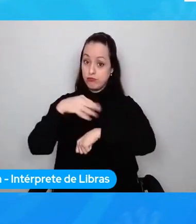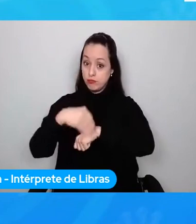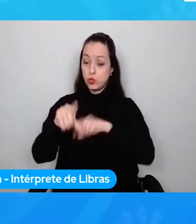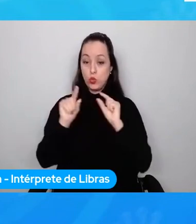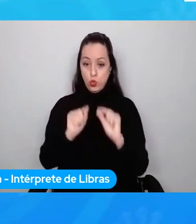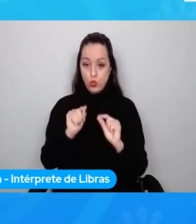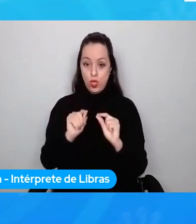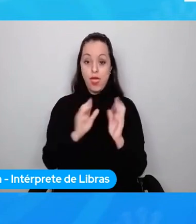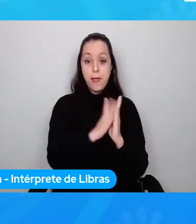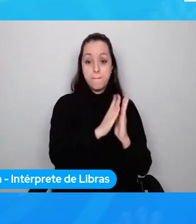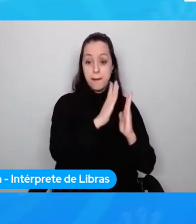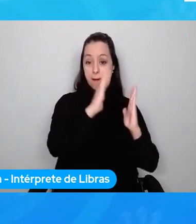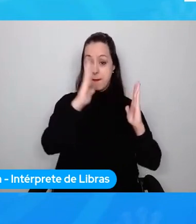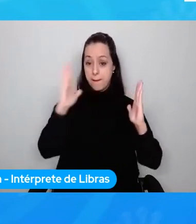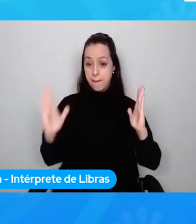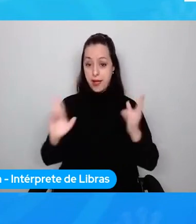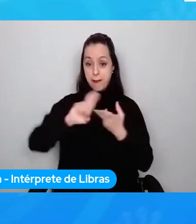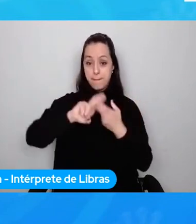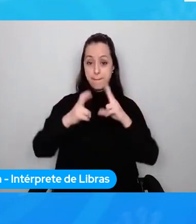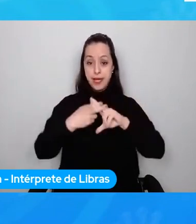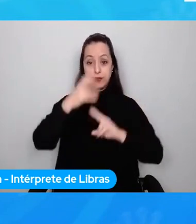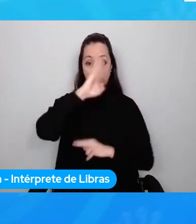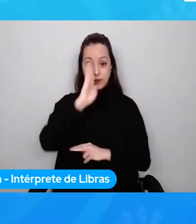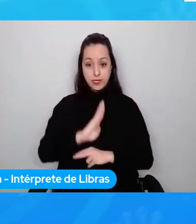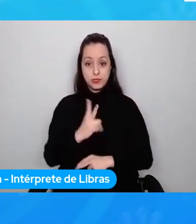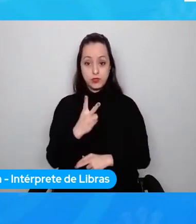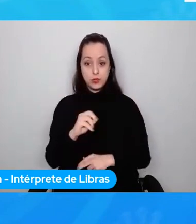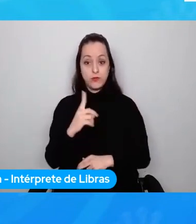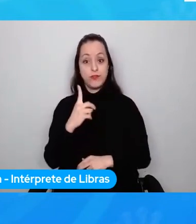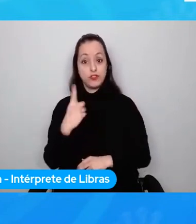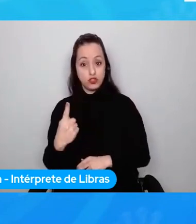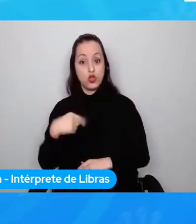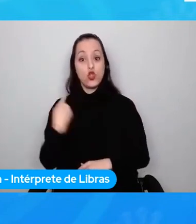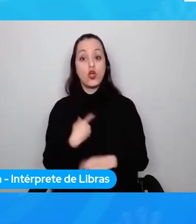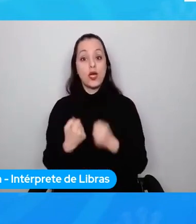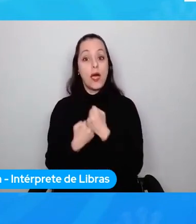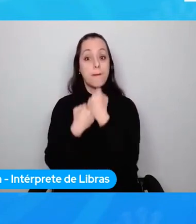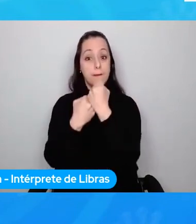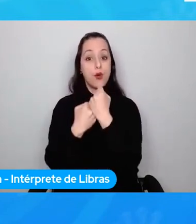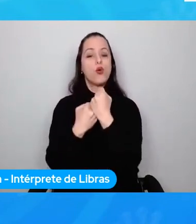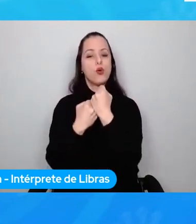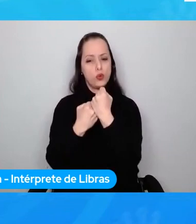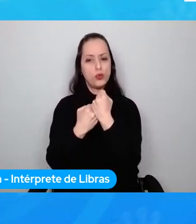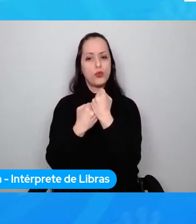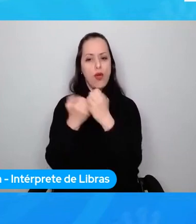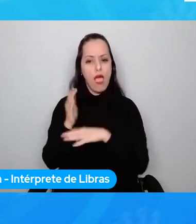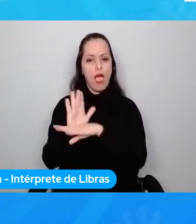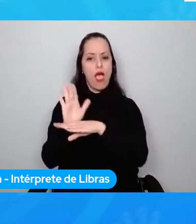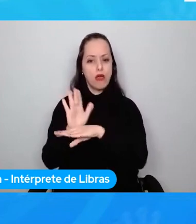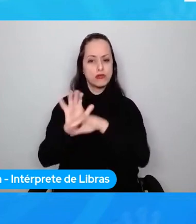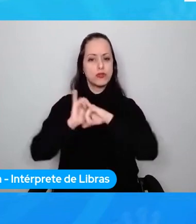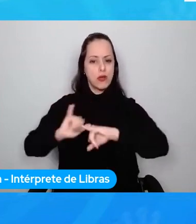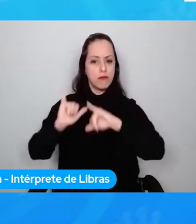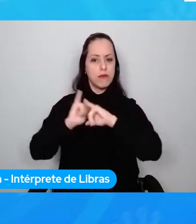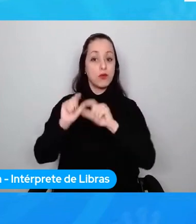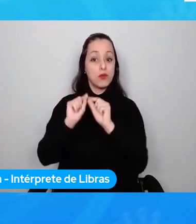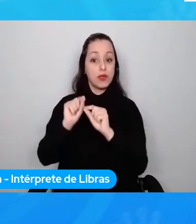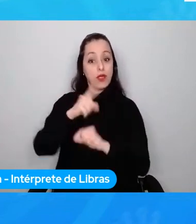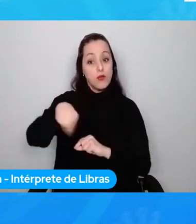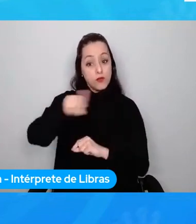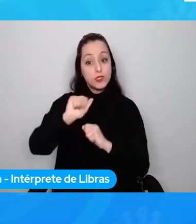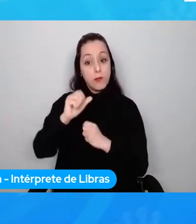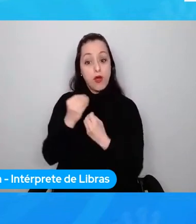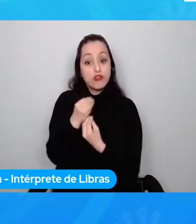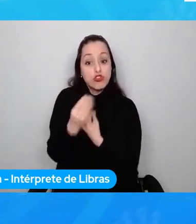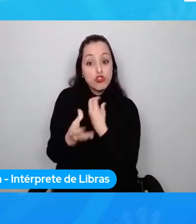Brasil 2021 nos estamos apoyando una campaña. Usted puede ayudar donando a